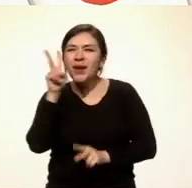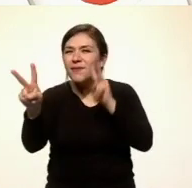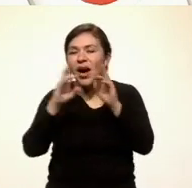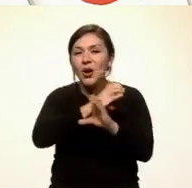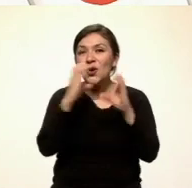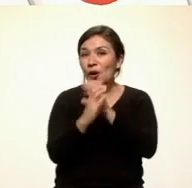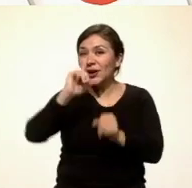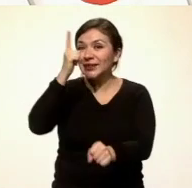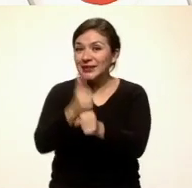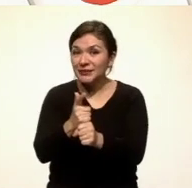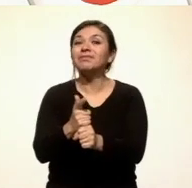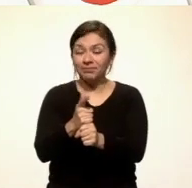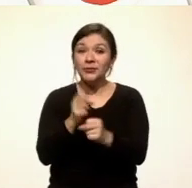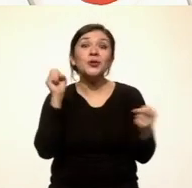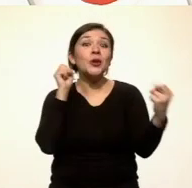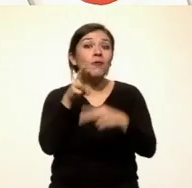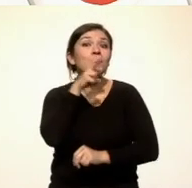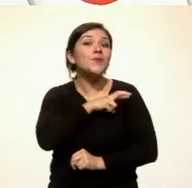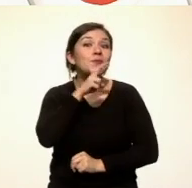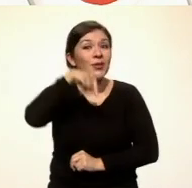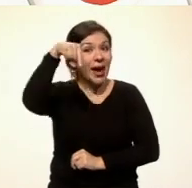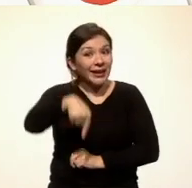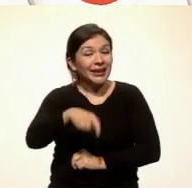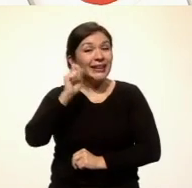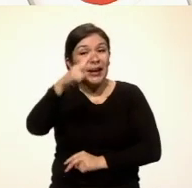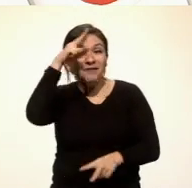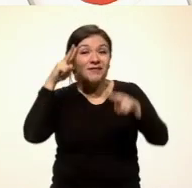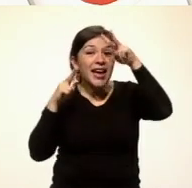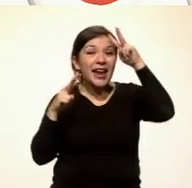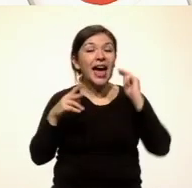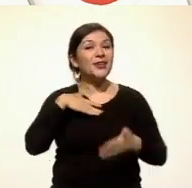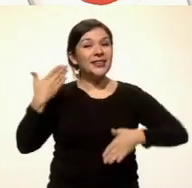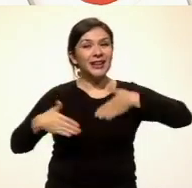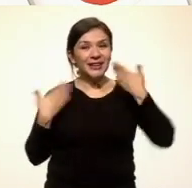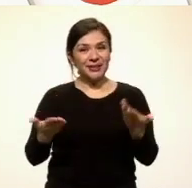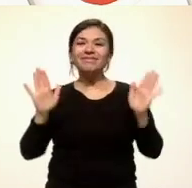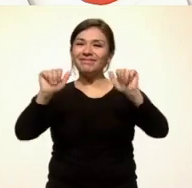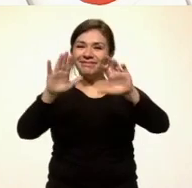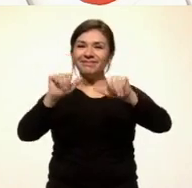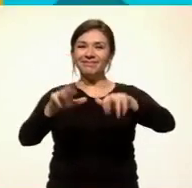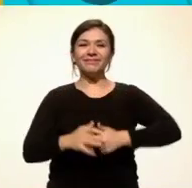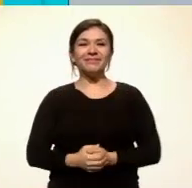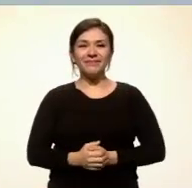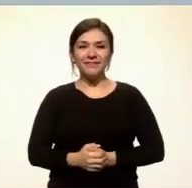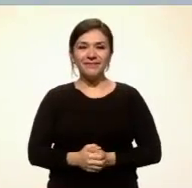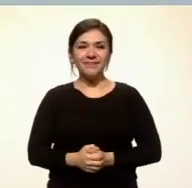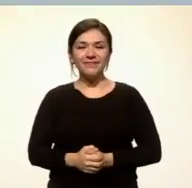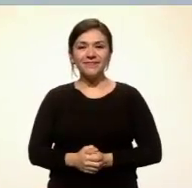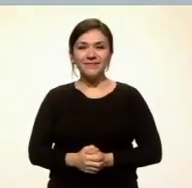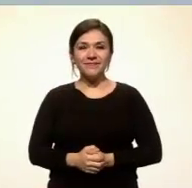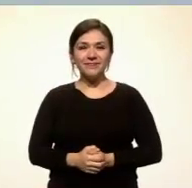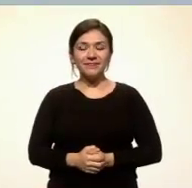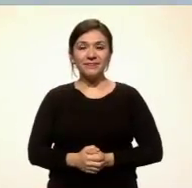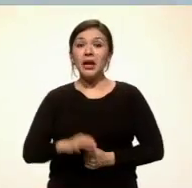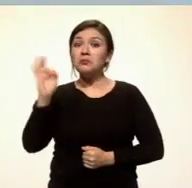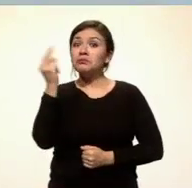y descubrir. Así que nos vemos pronto aquí, en Verano Divertido. ¡Hasta la próxima! Si